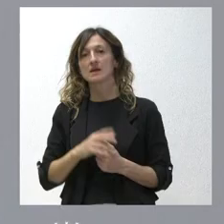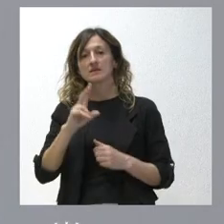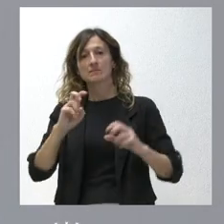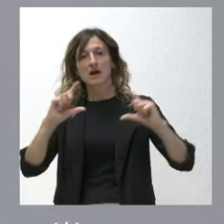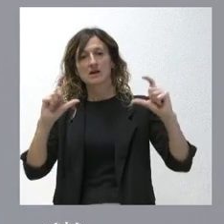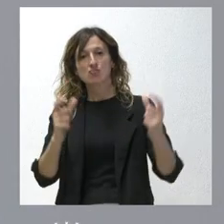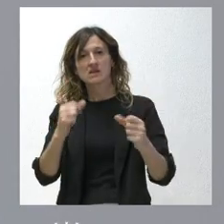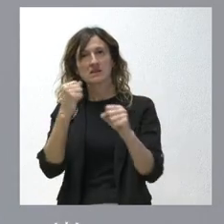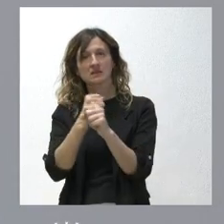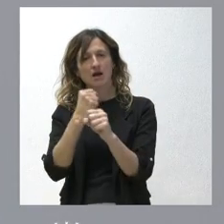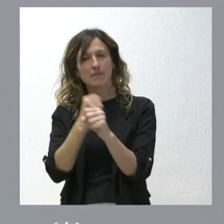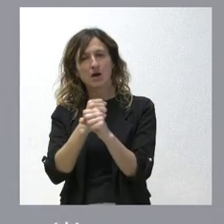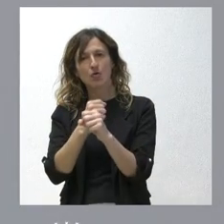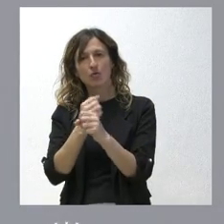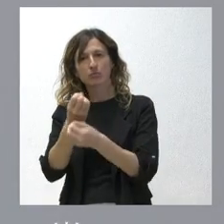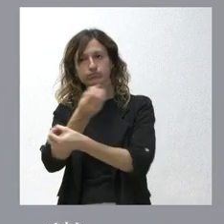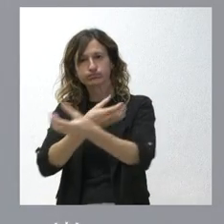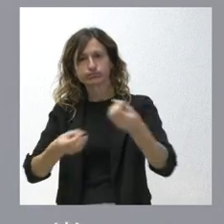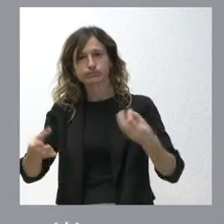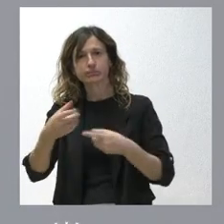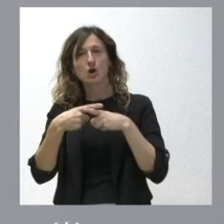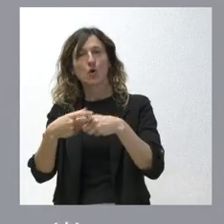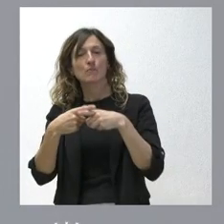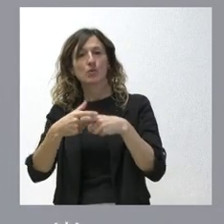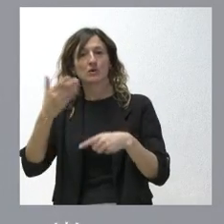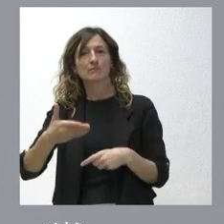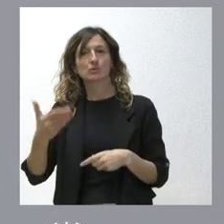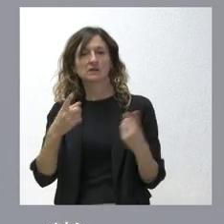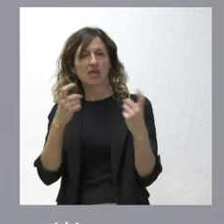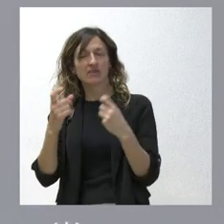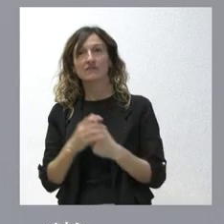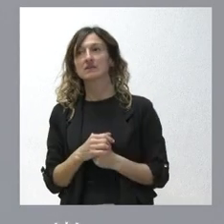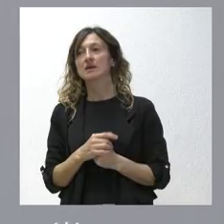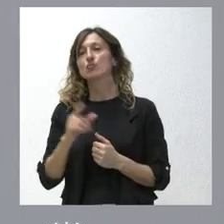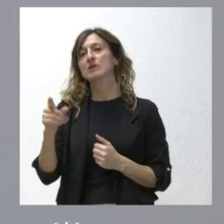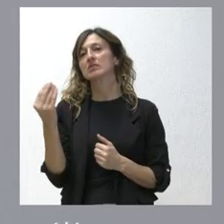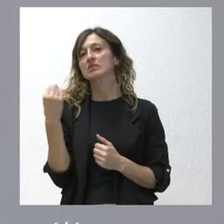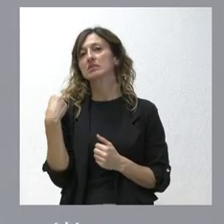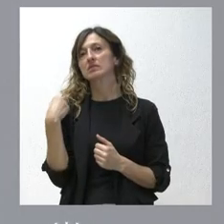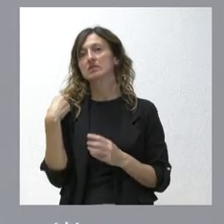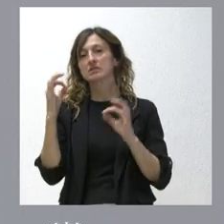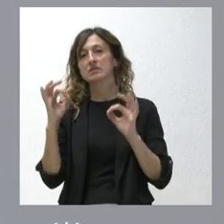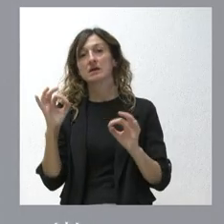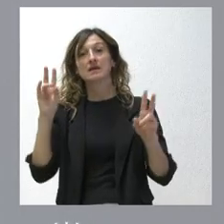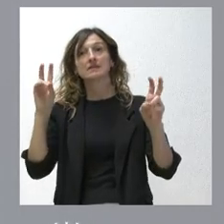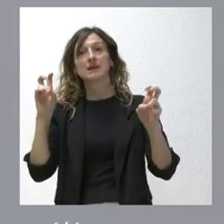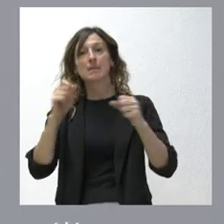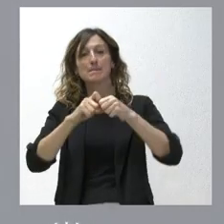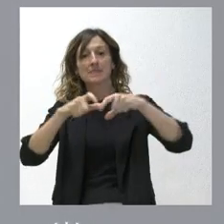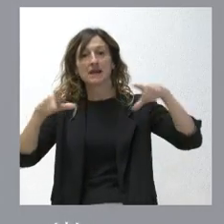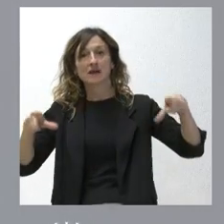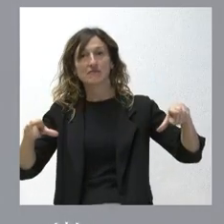trabajo de la propuesta en común es muy útil y muy necesaria me plantea usted específicamente en relación con la posición de una plataforma